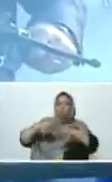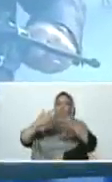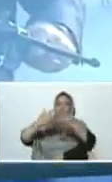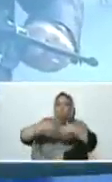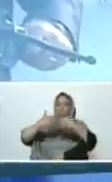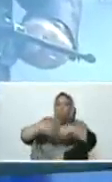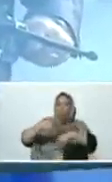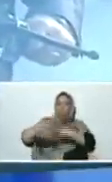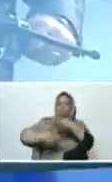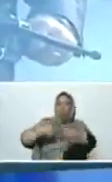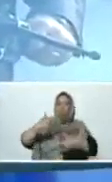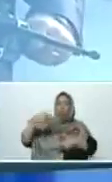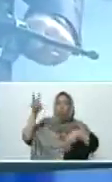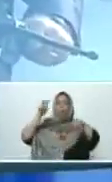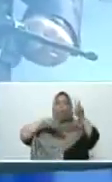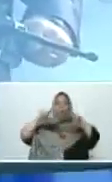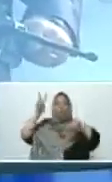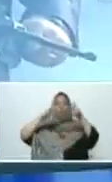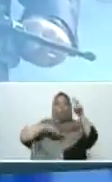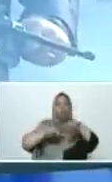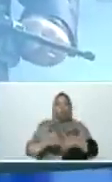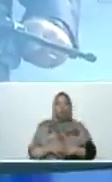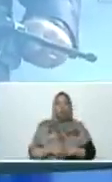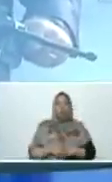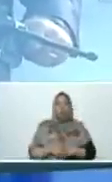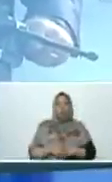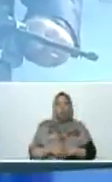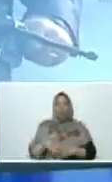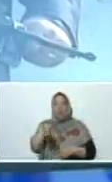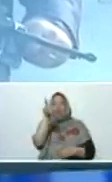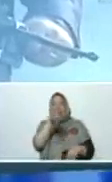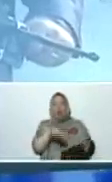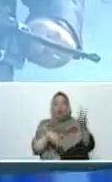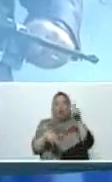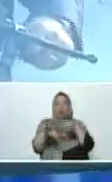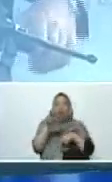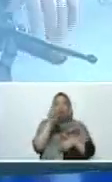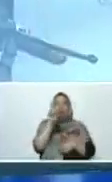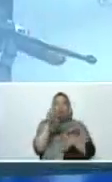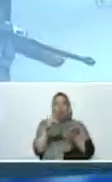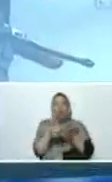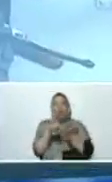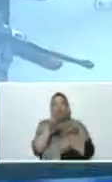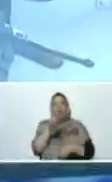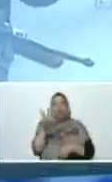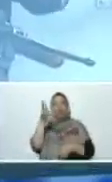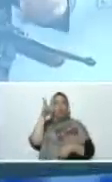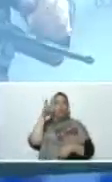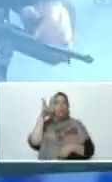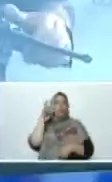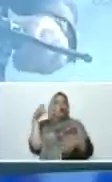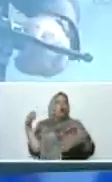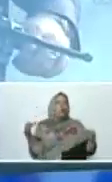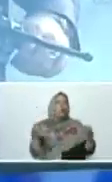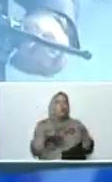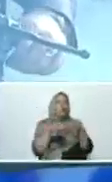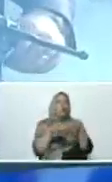plena exposición. Expo Industria 2022. Vamos a escuchar el grupo